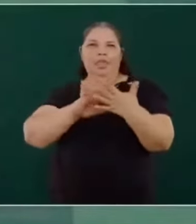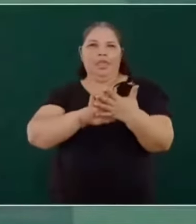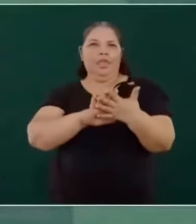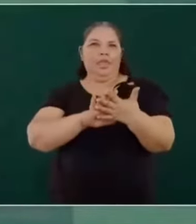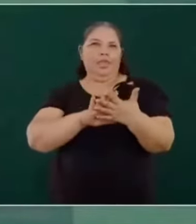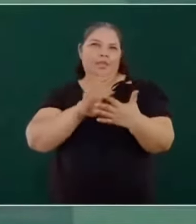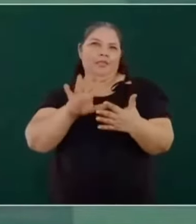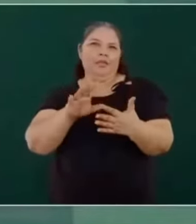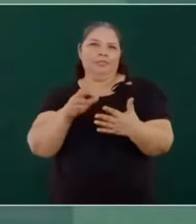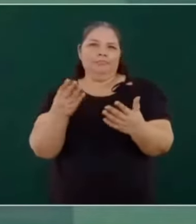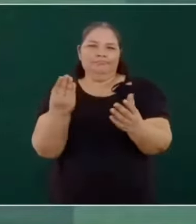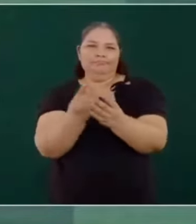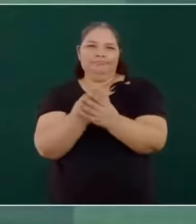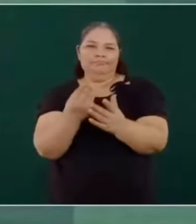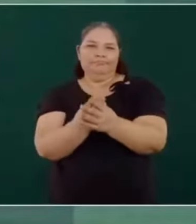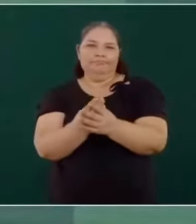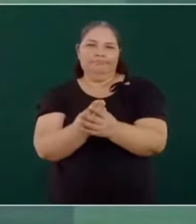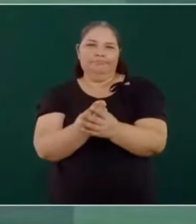las privatizaron,